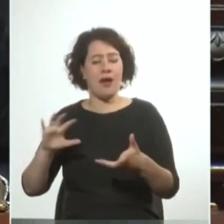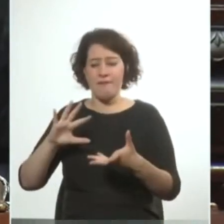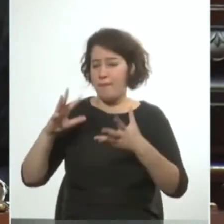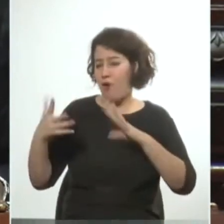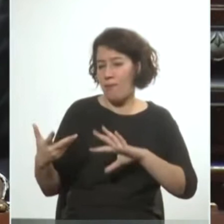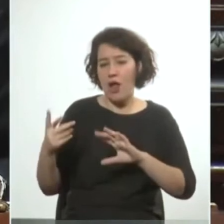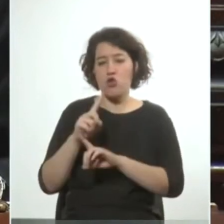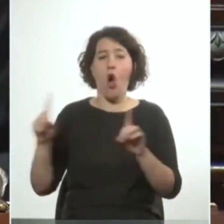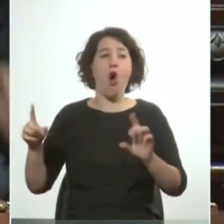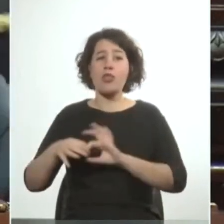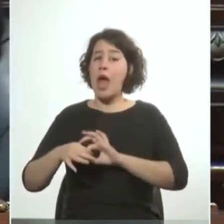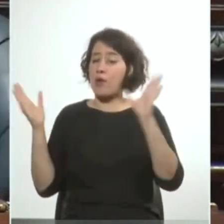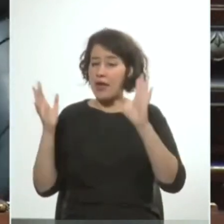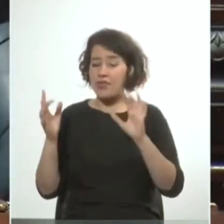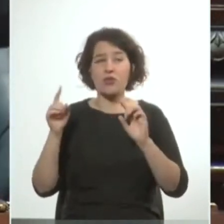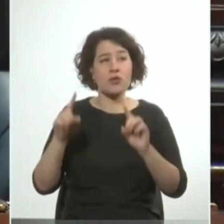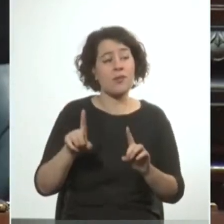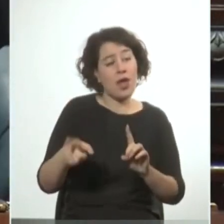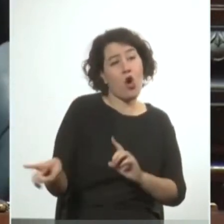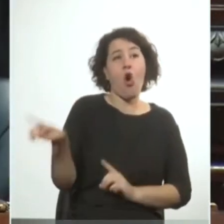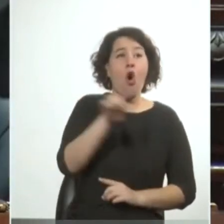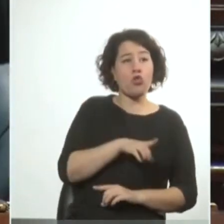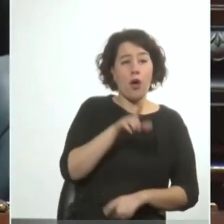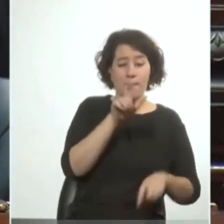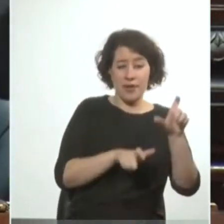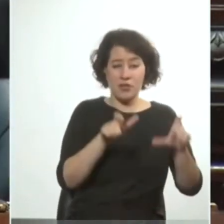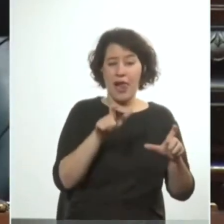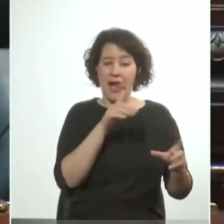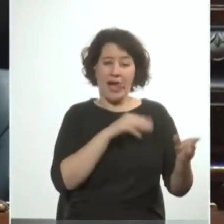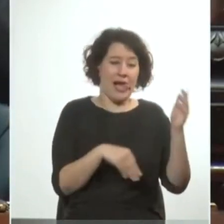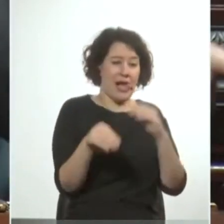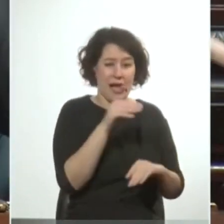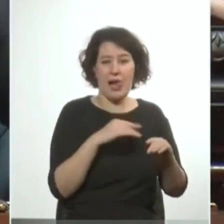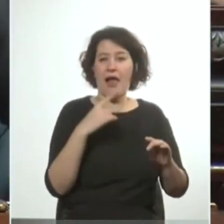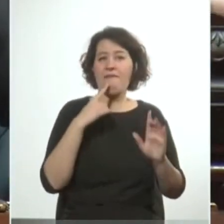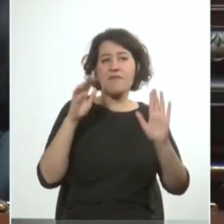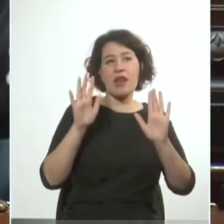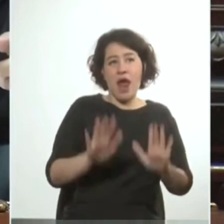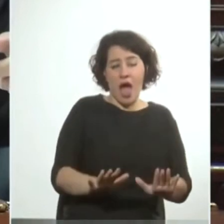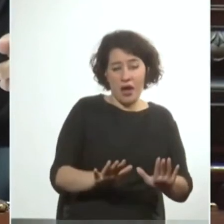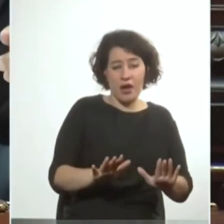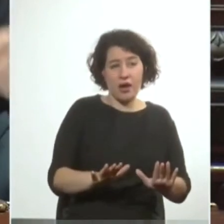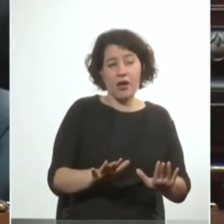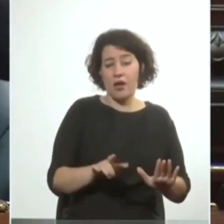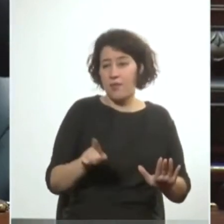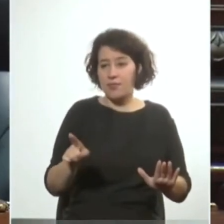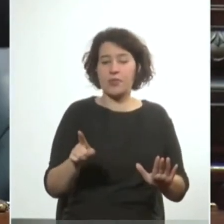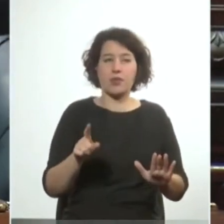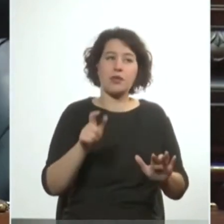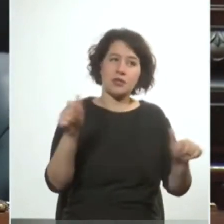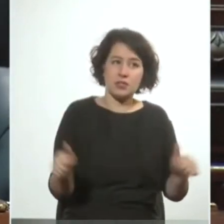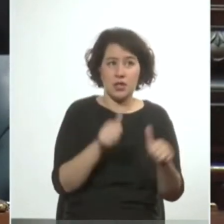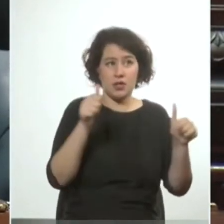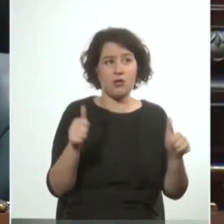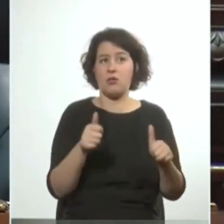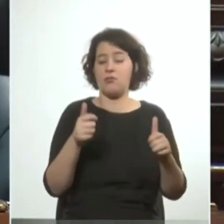no democráticos sus mayorías y a los otros que para tratar de justificar y frenar que eso sucediera cometieron las